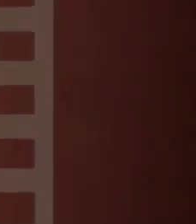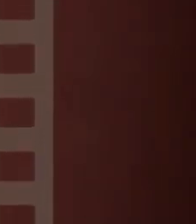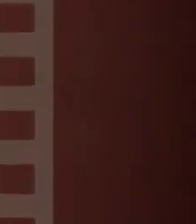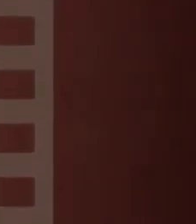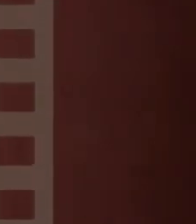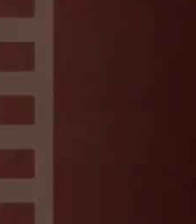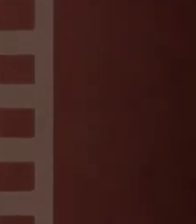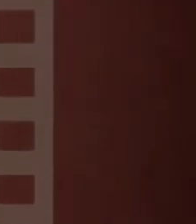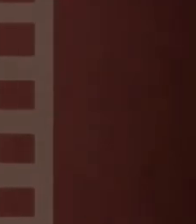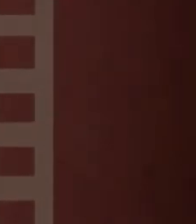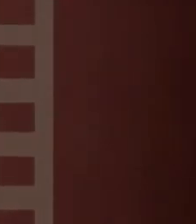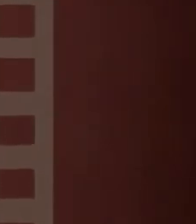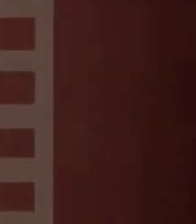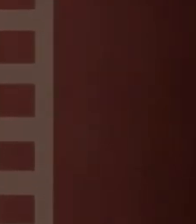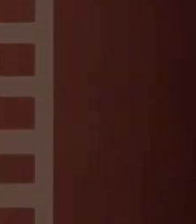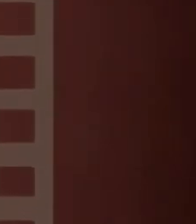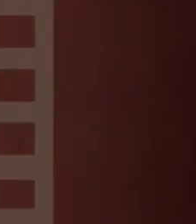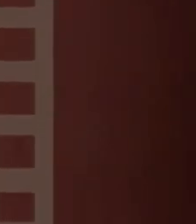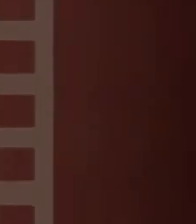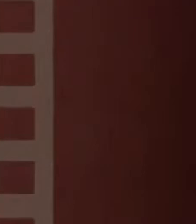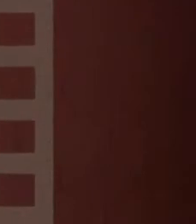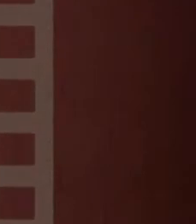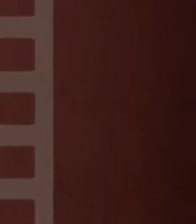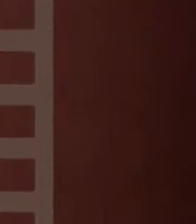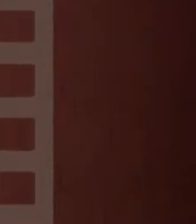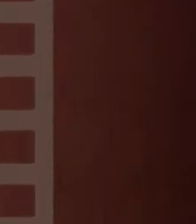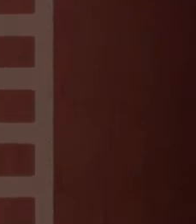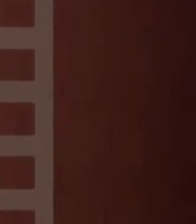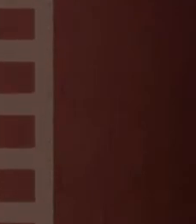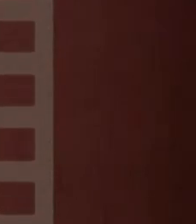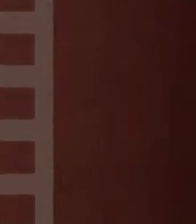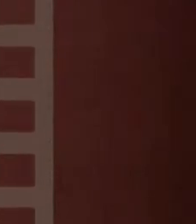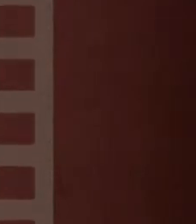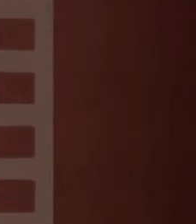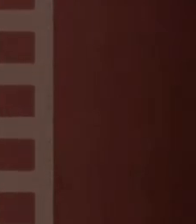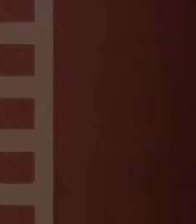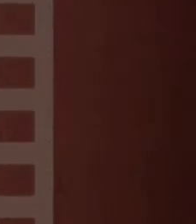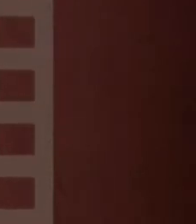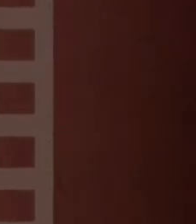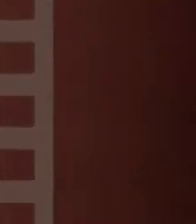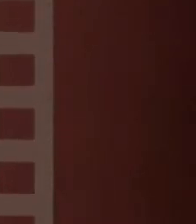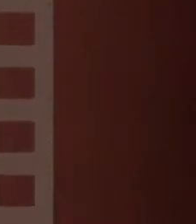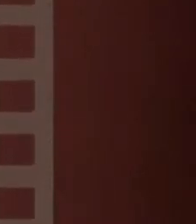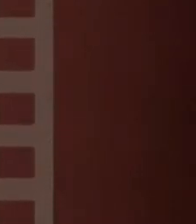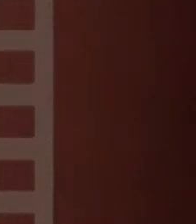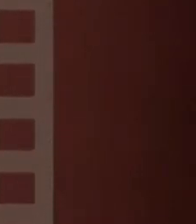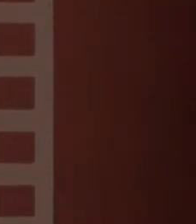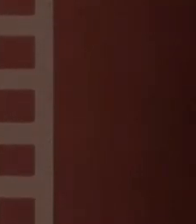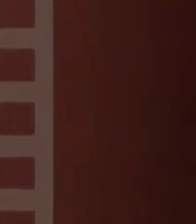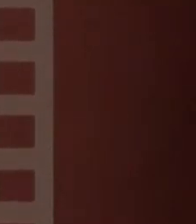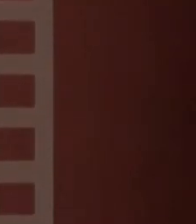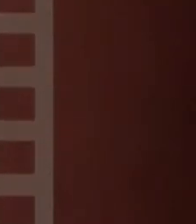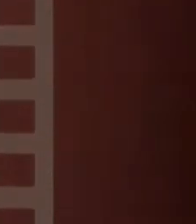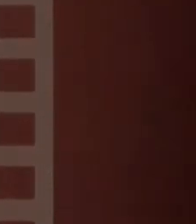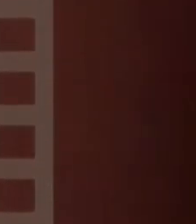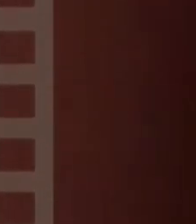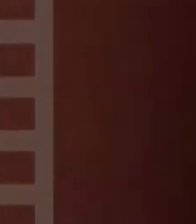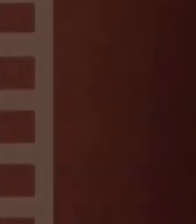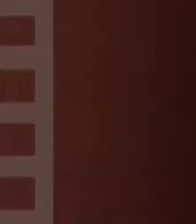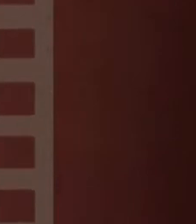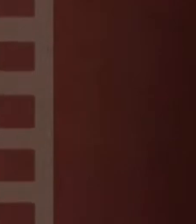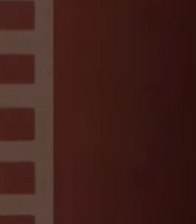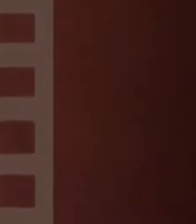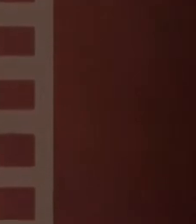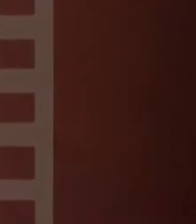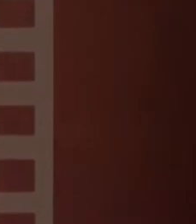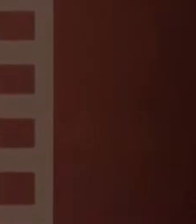En el año 2009, el cine peruano logró uno de los más grandecitos de su historia. Bajo la dirección de una mujer